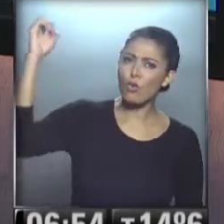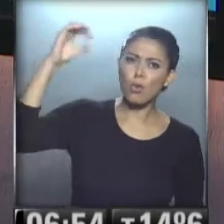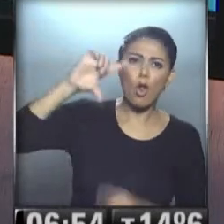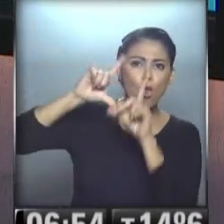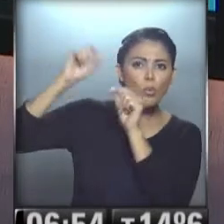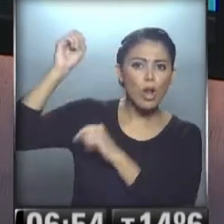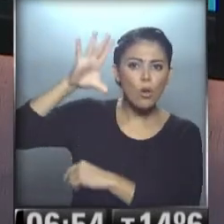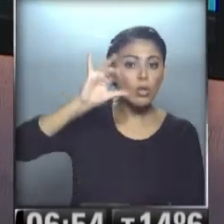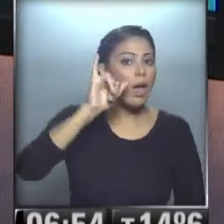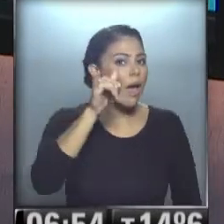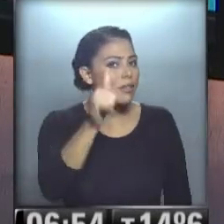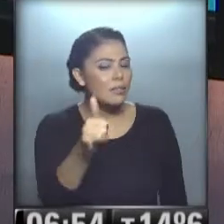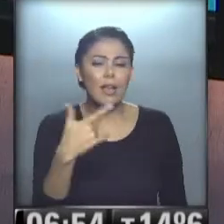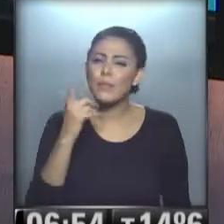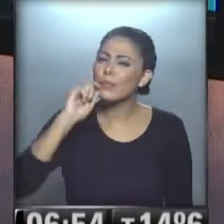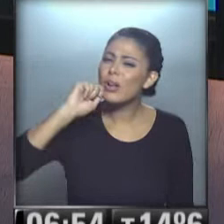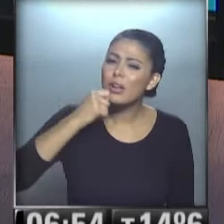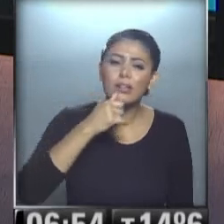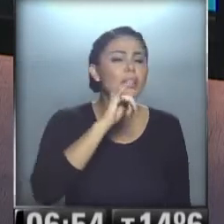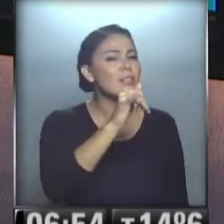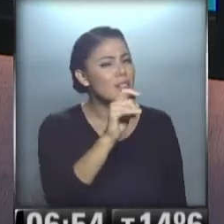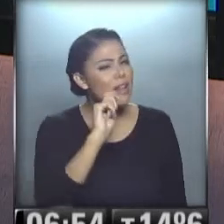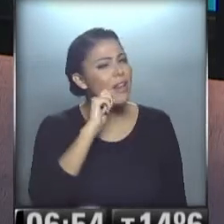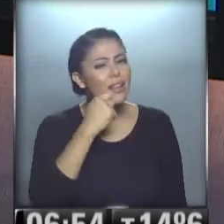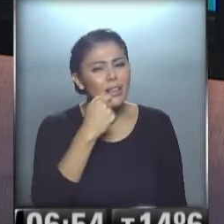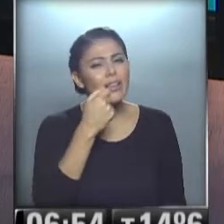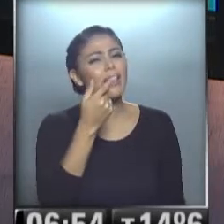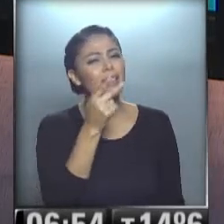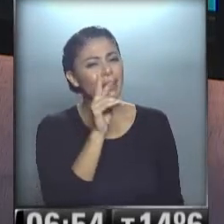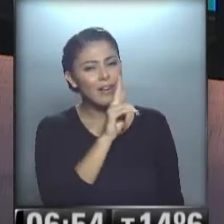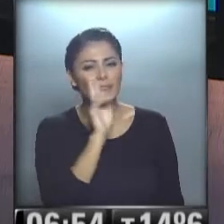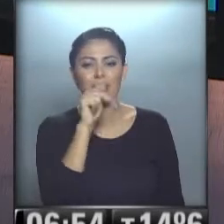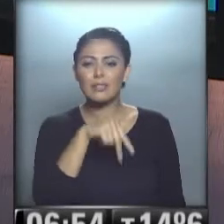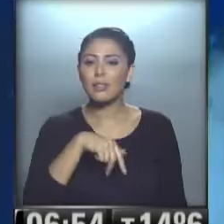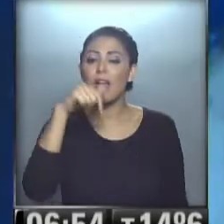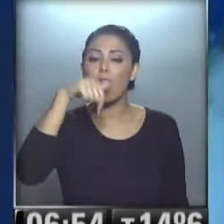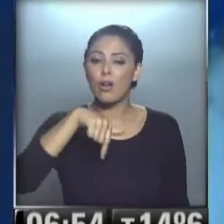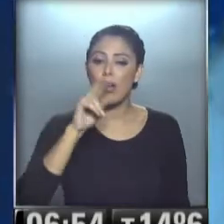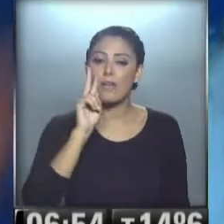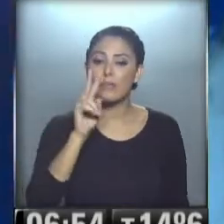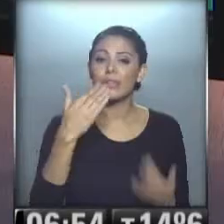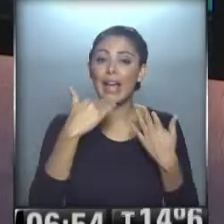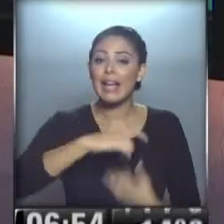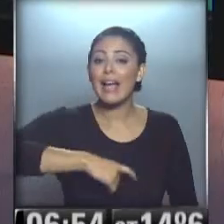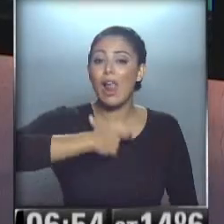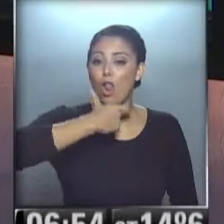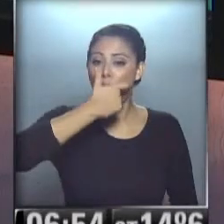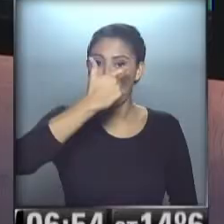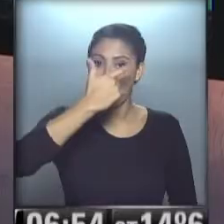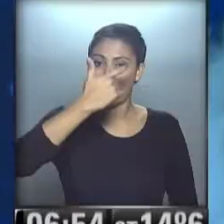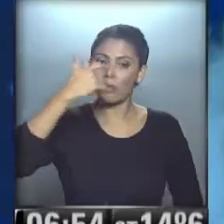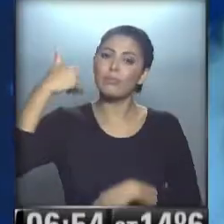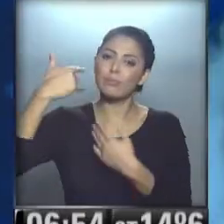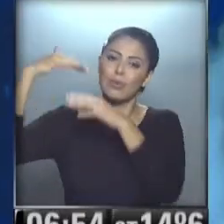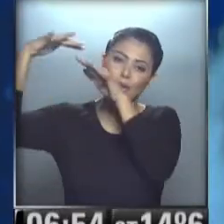¿viste? ¡Ay, la luz que da! muy linda! Es muy, muy linda, Cari... ...y ahí tenemos un frente de aire cálido... ...que está enviando aire